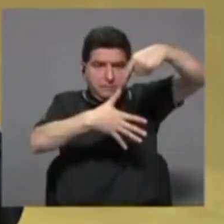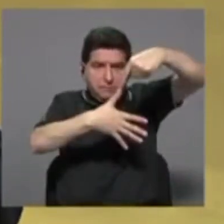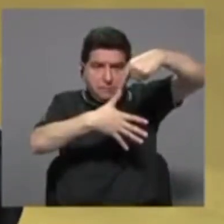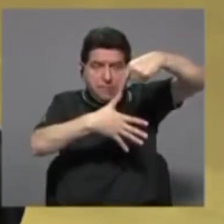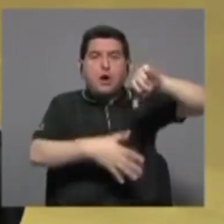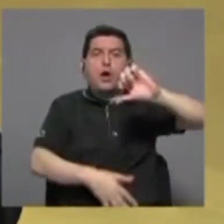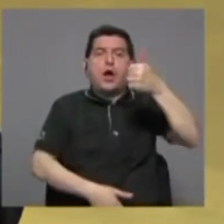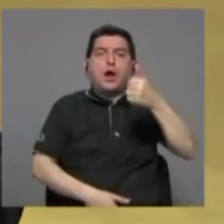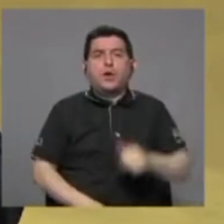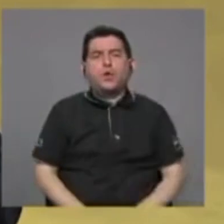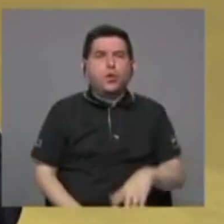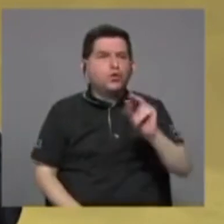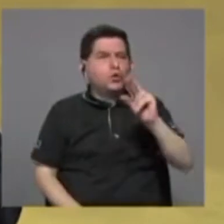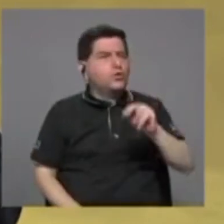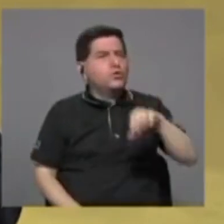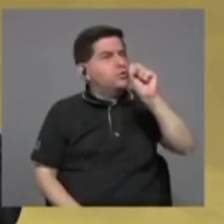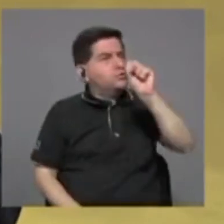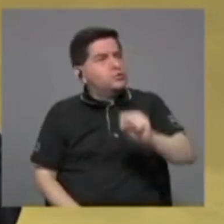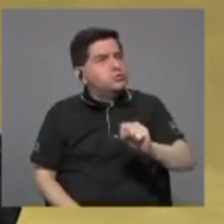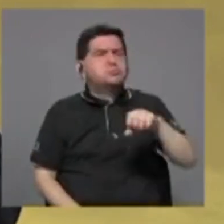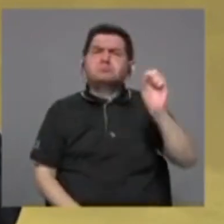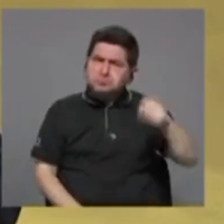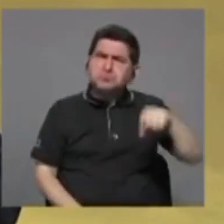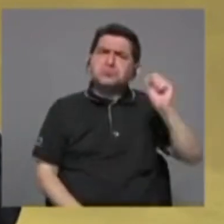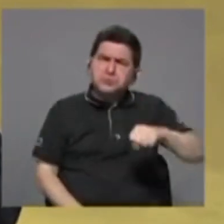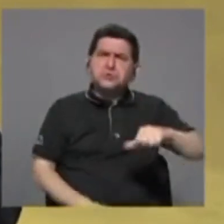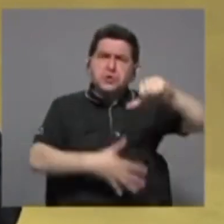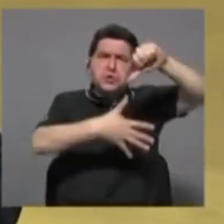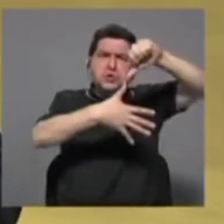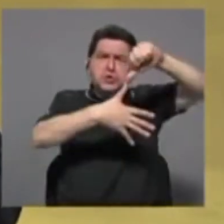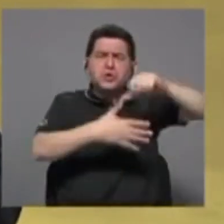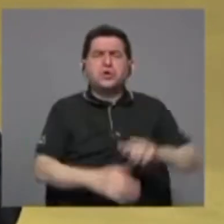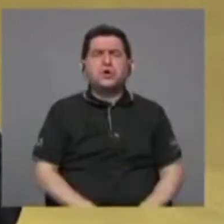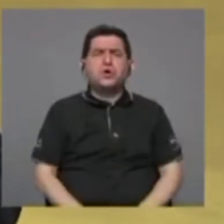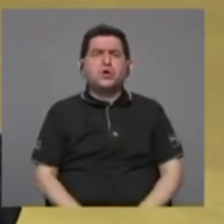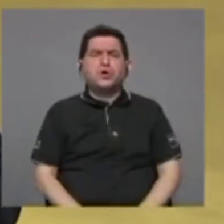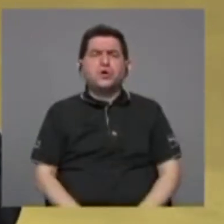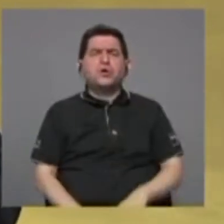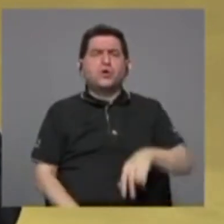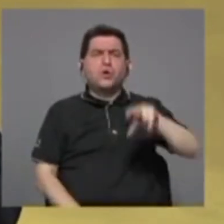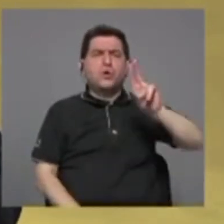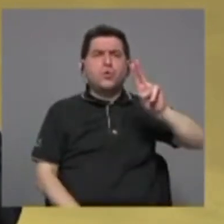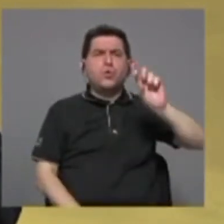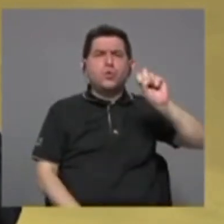no en el extremo sur, pero bueno, sí, Ushua está